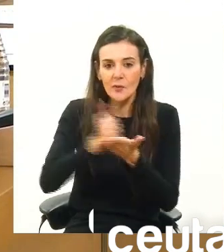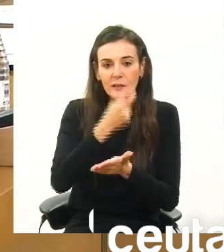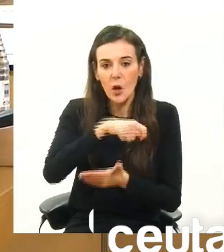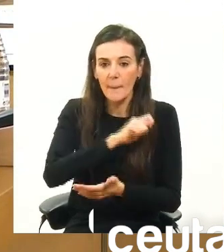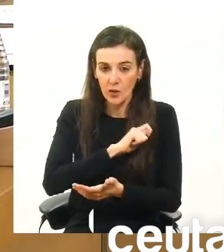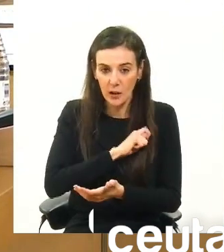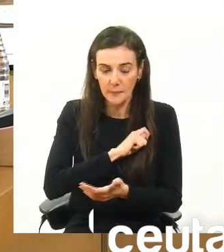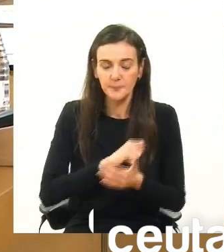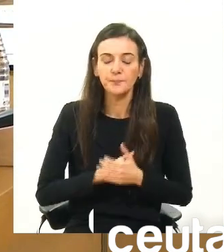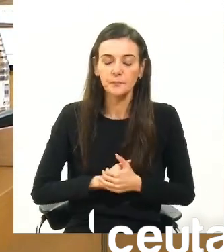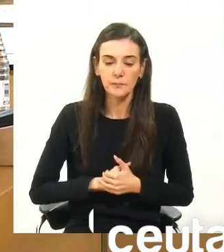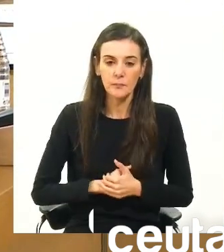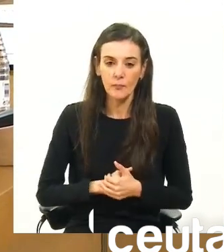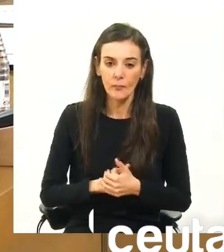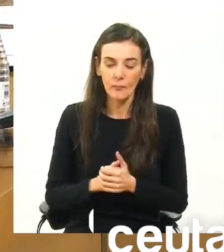españoles.